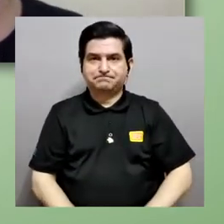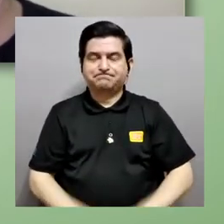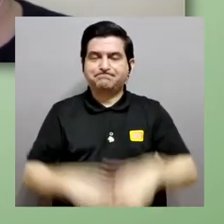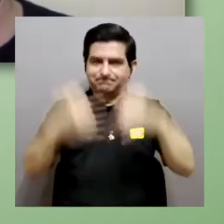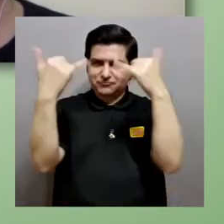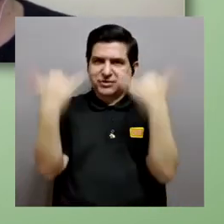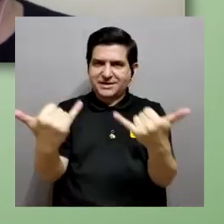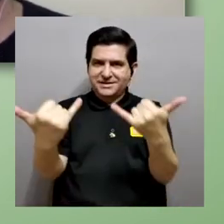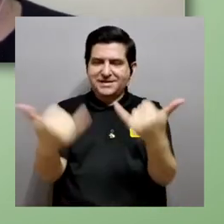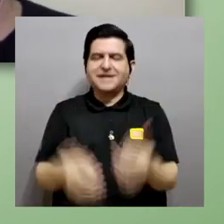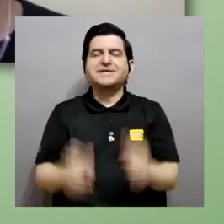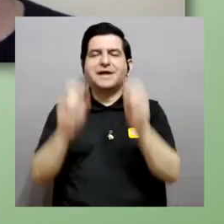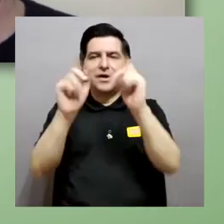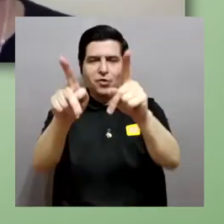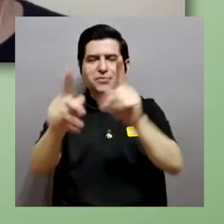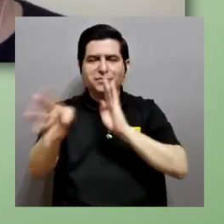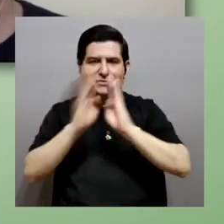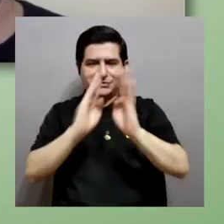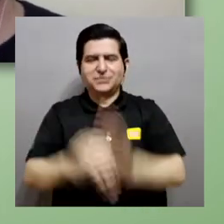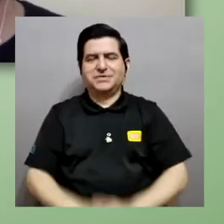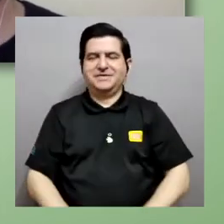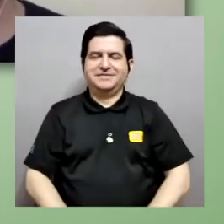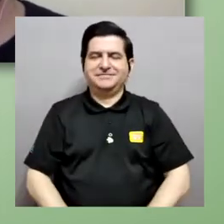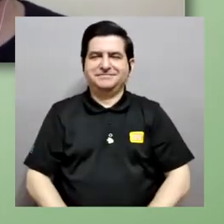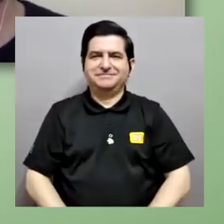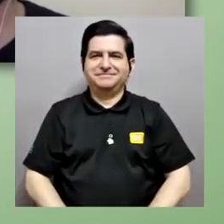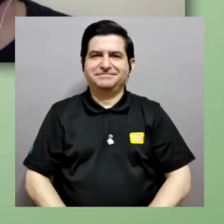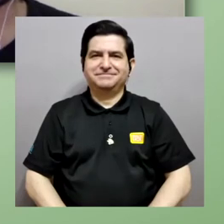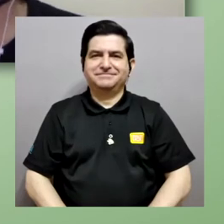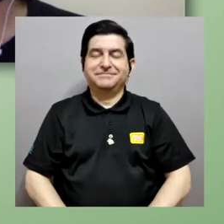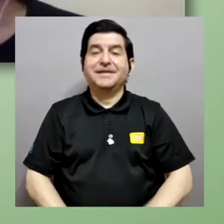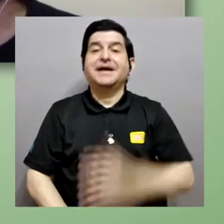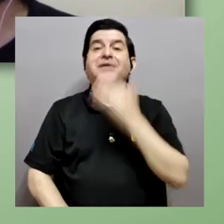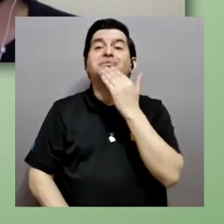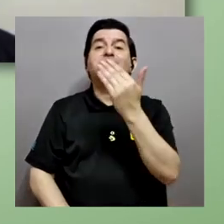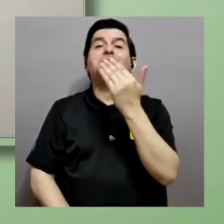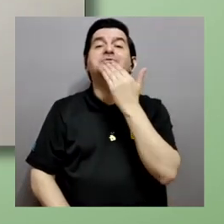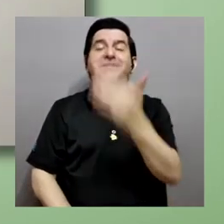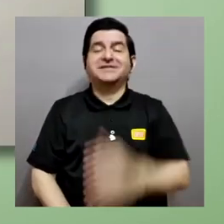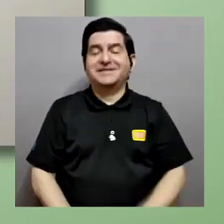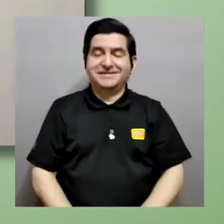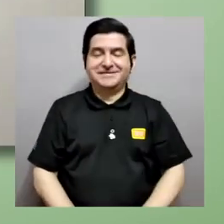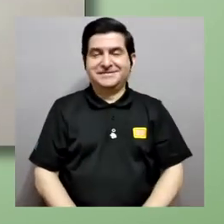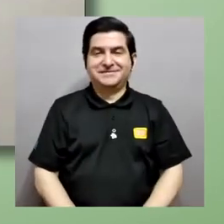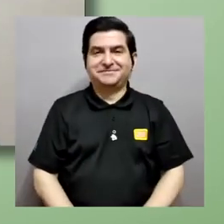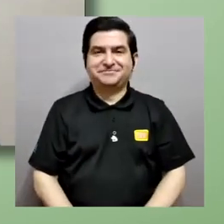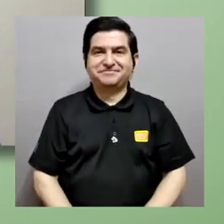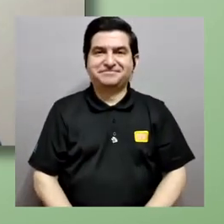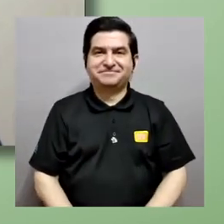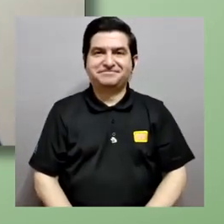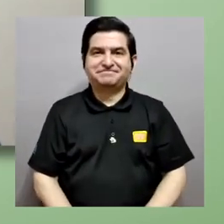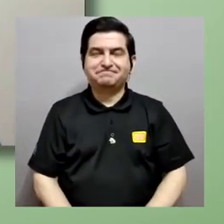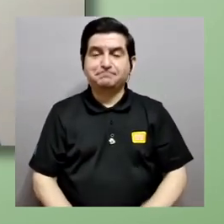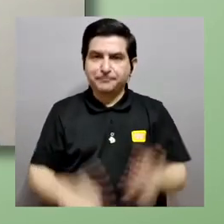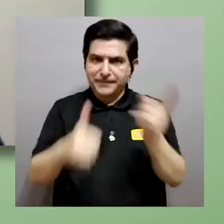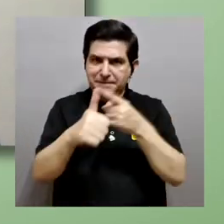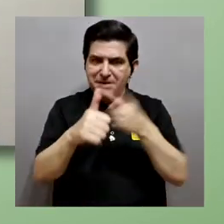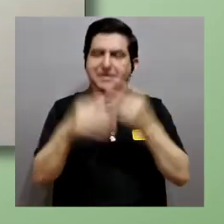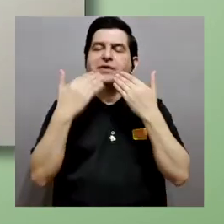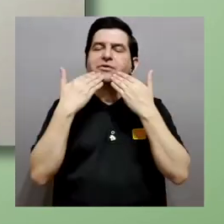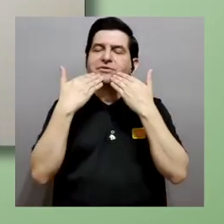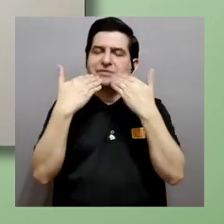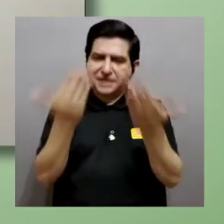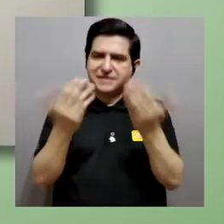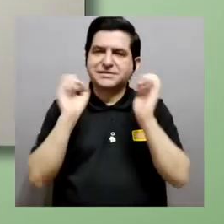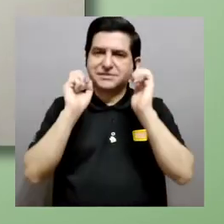sin más te dejamos con los micrófonos de divulga adn adelante Camilo muchísimas gracias sebastián pues primero